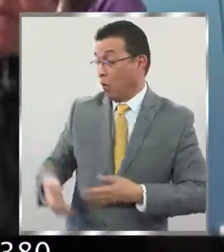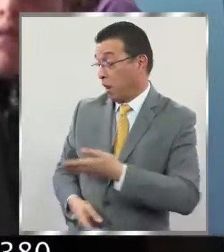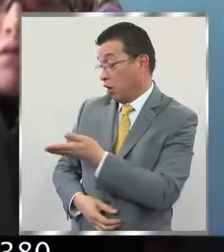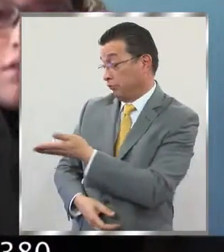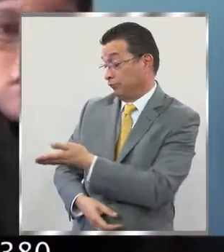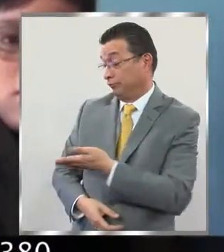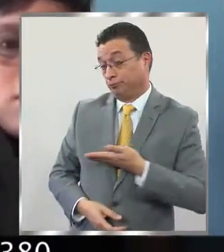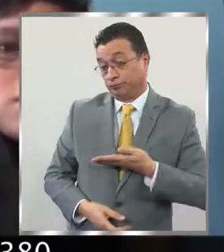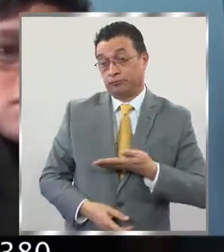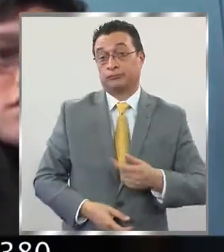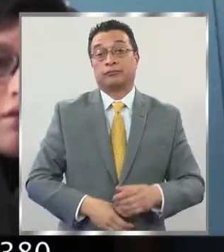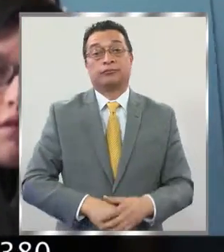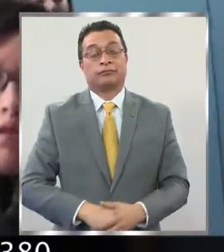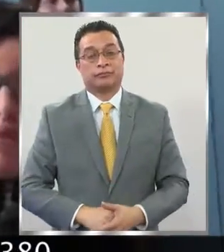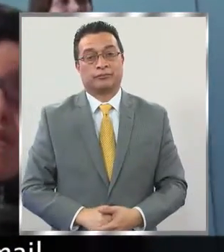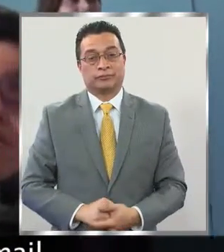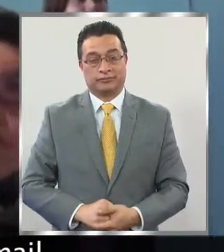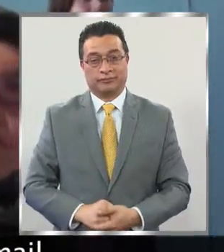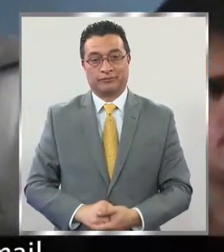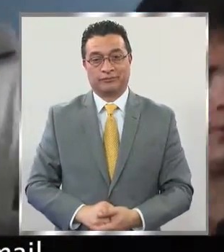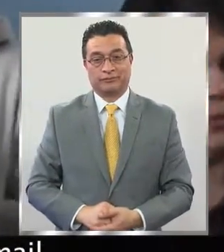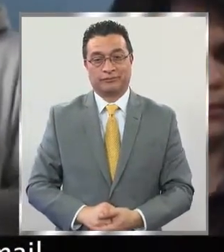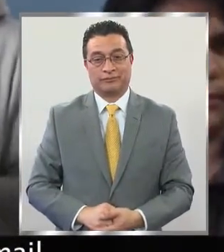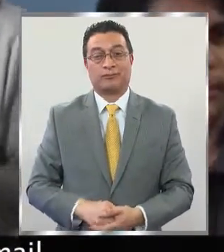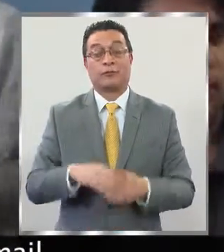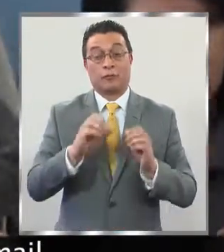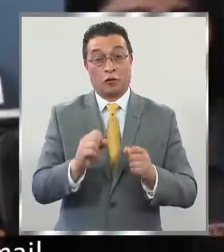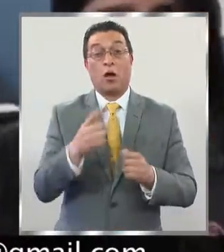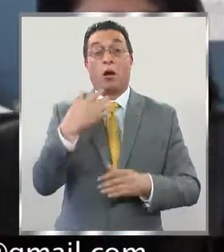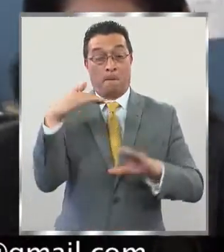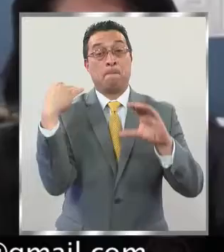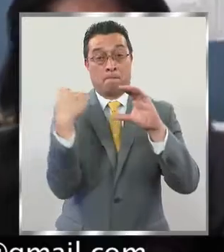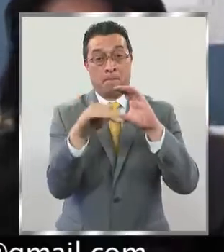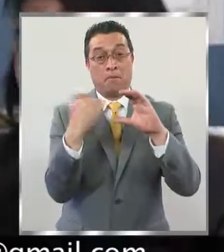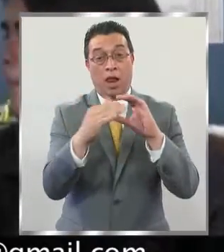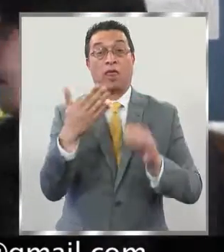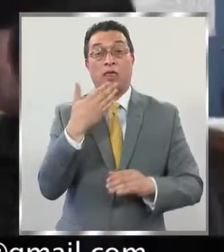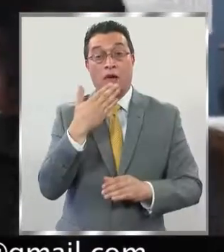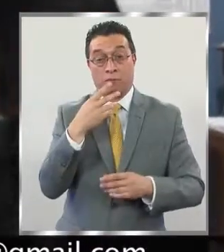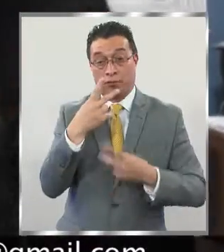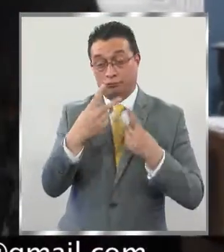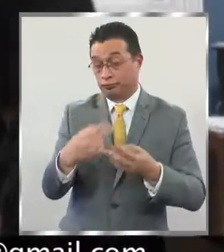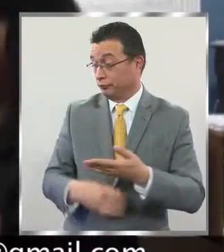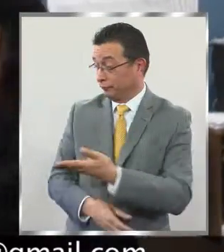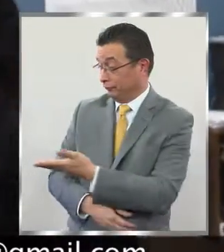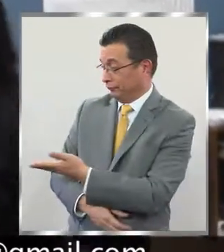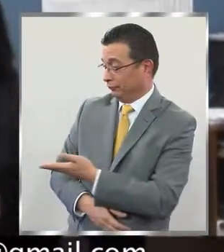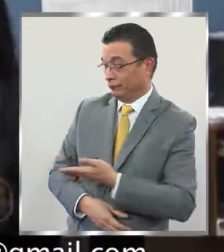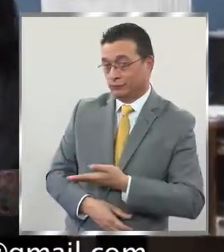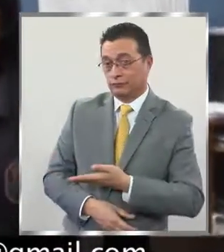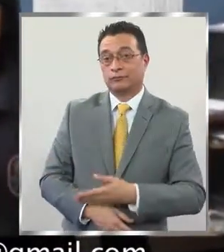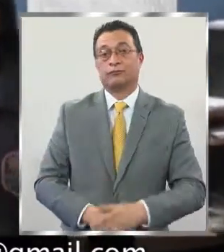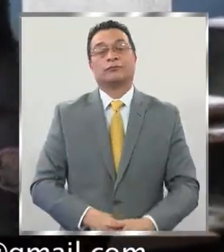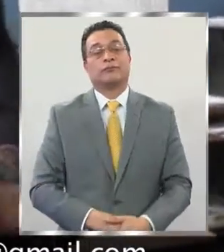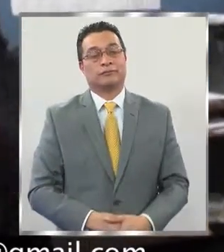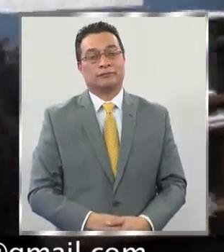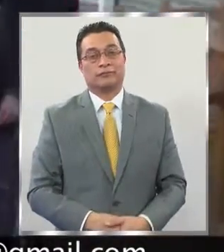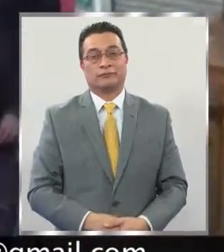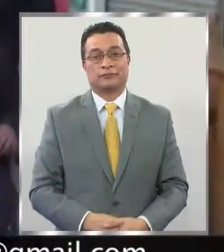-472380, o bien escribir un mail a rayunamoraladiversidad